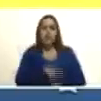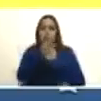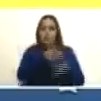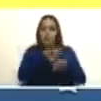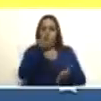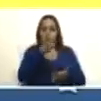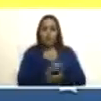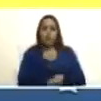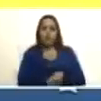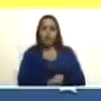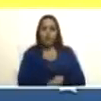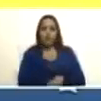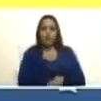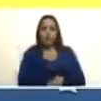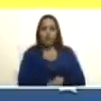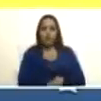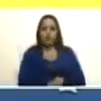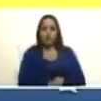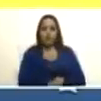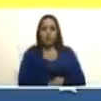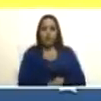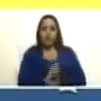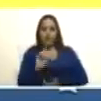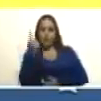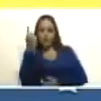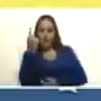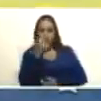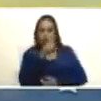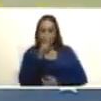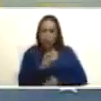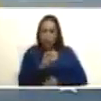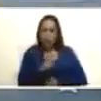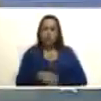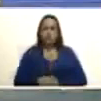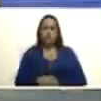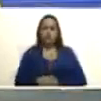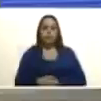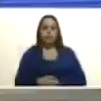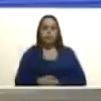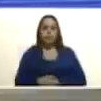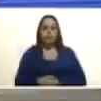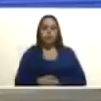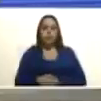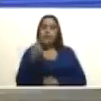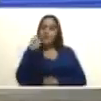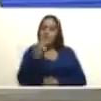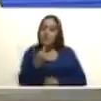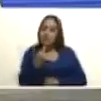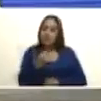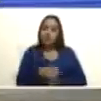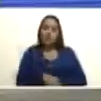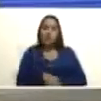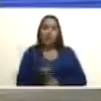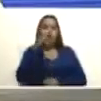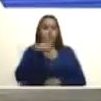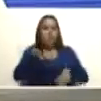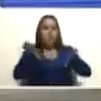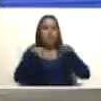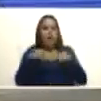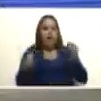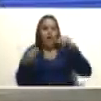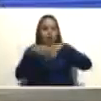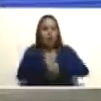la primera que es rechazar el laudo arbitral